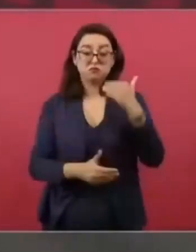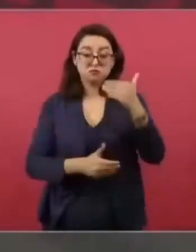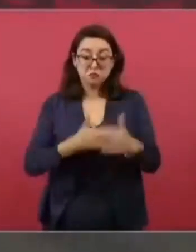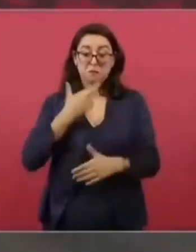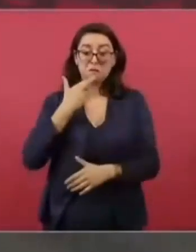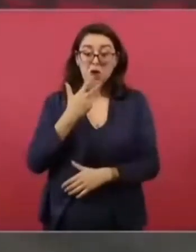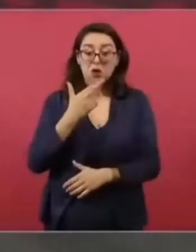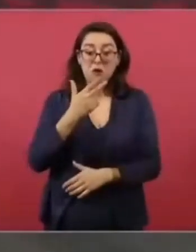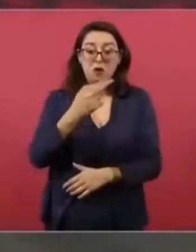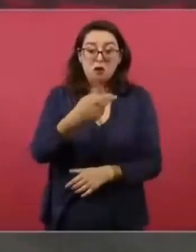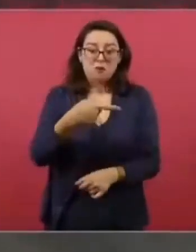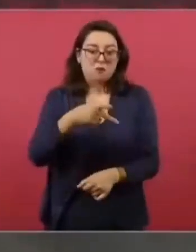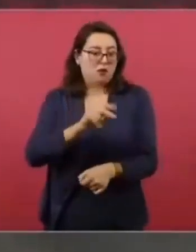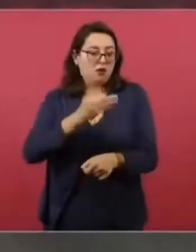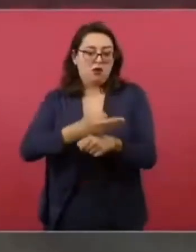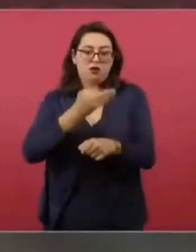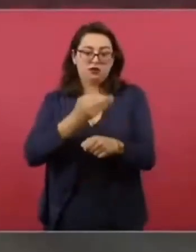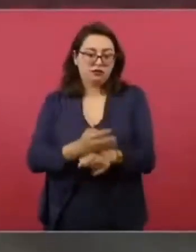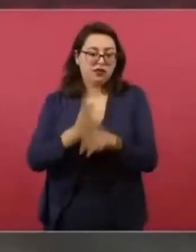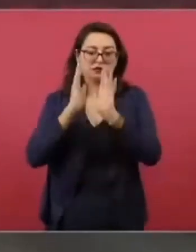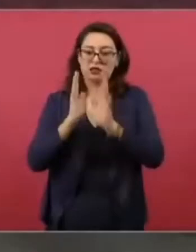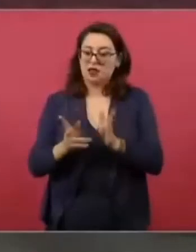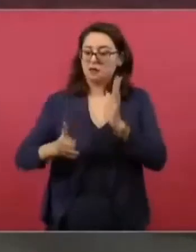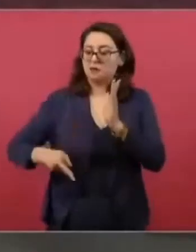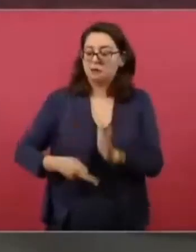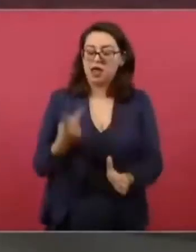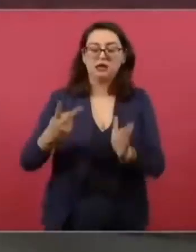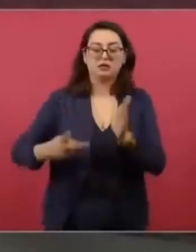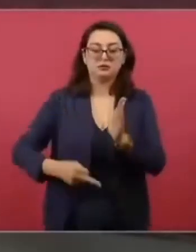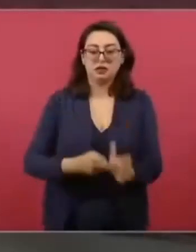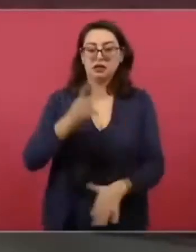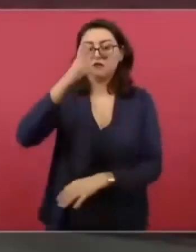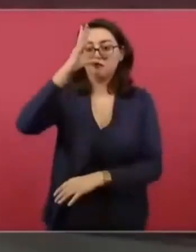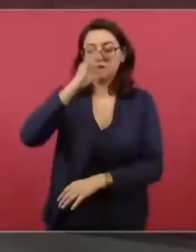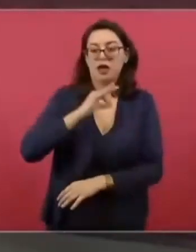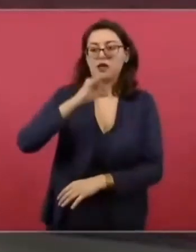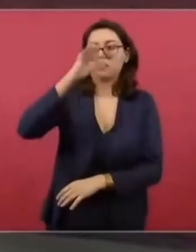ya lleva no sé cuántas elecciones perdidas.